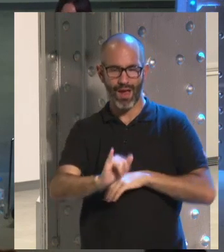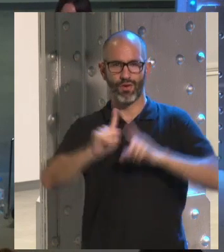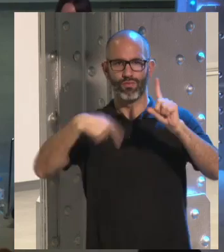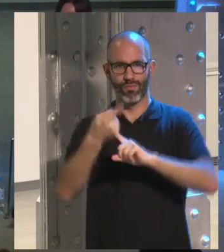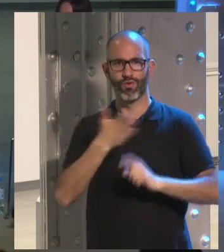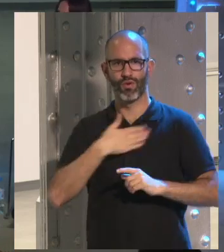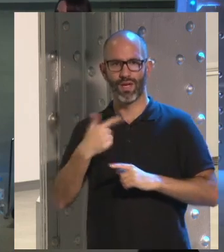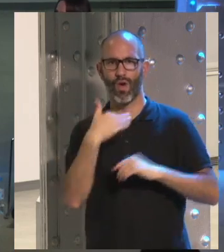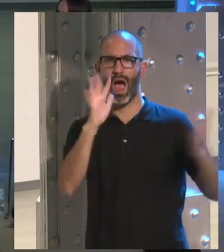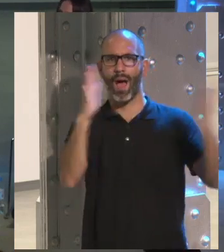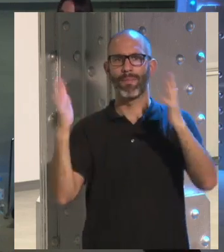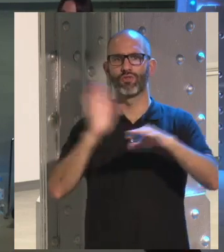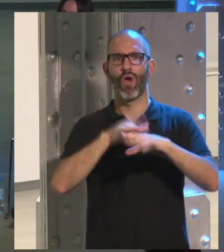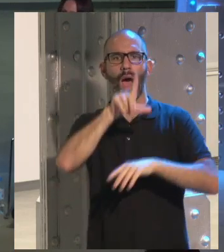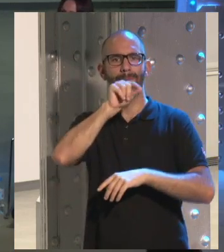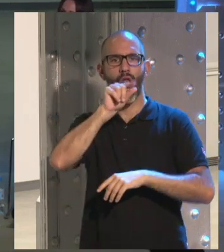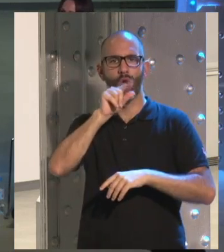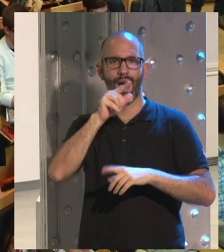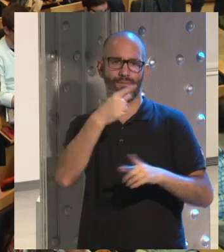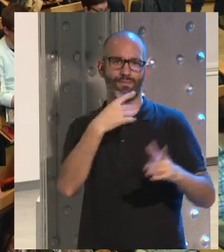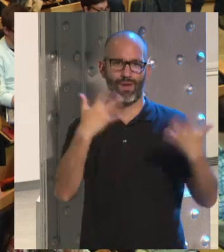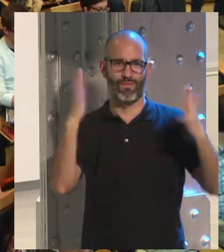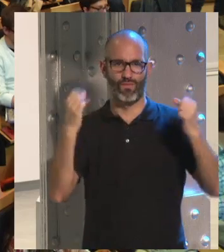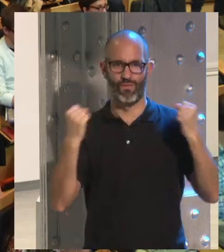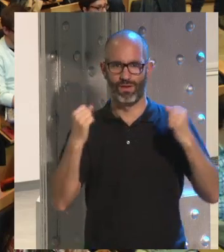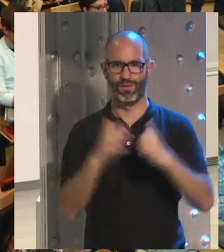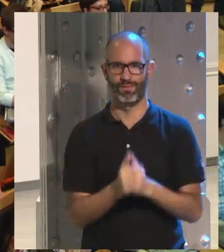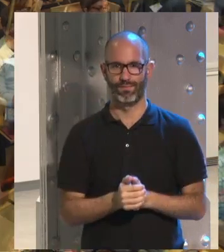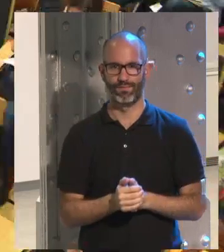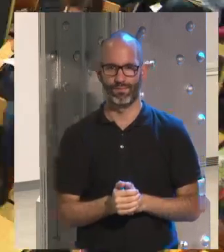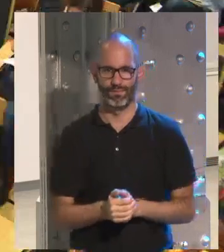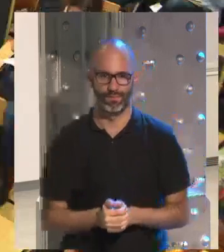demos un aplauso a Paloma Yaneza, por favor. Gracias.